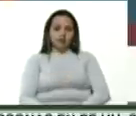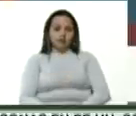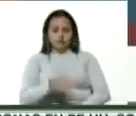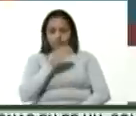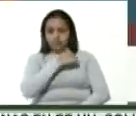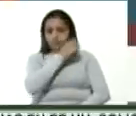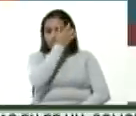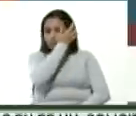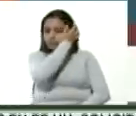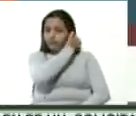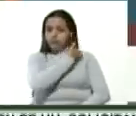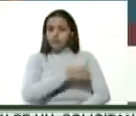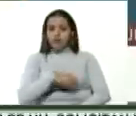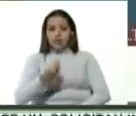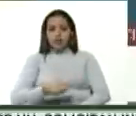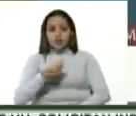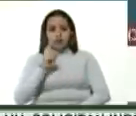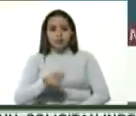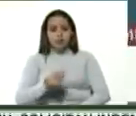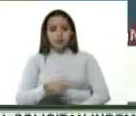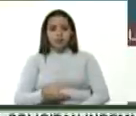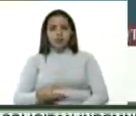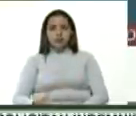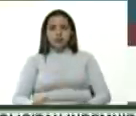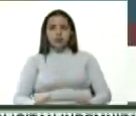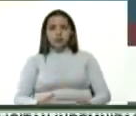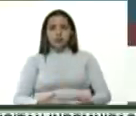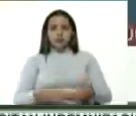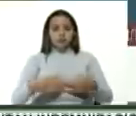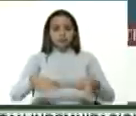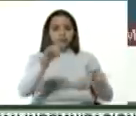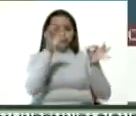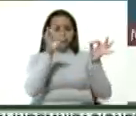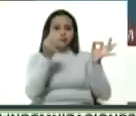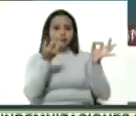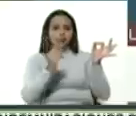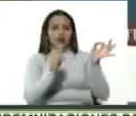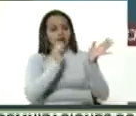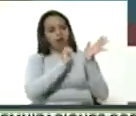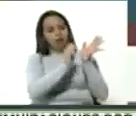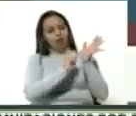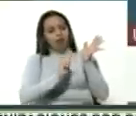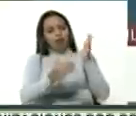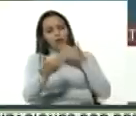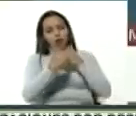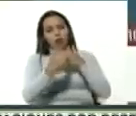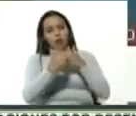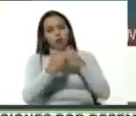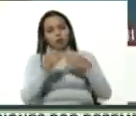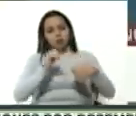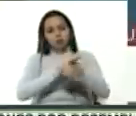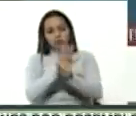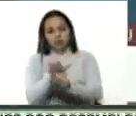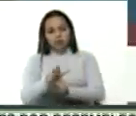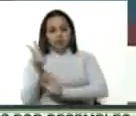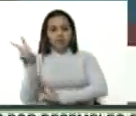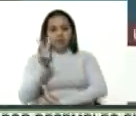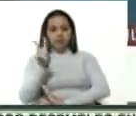un alcance también, las medidas coercitivas unilaterales en medio de la pandemia del coronavirus.